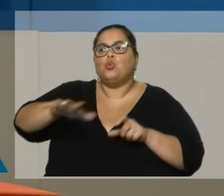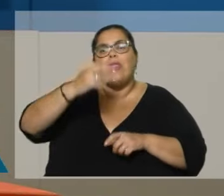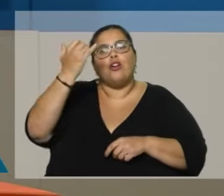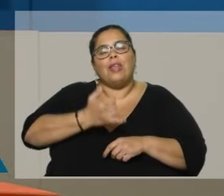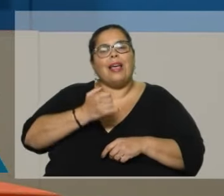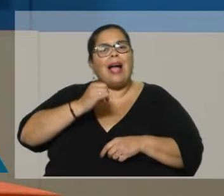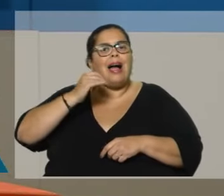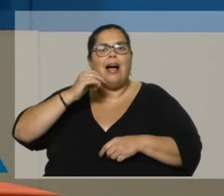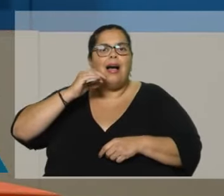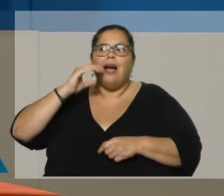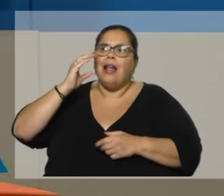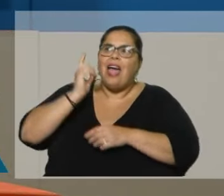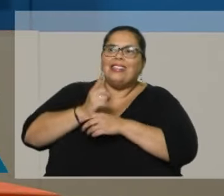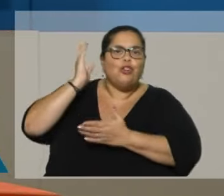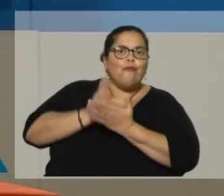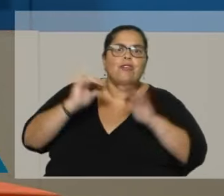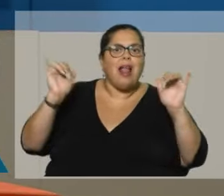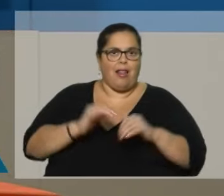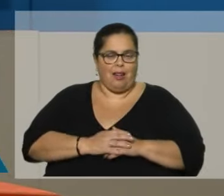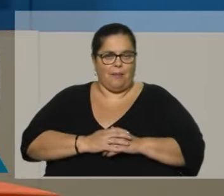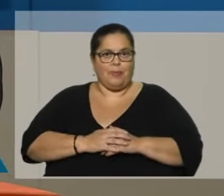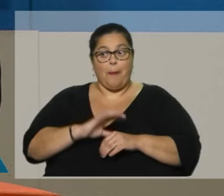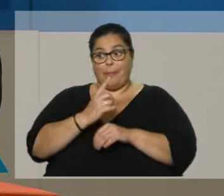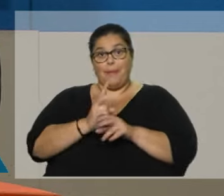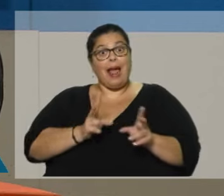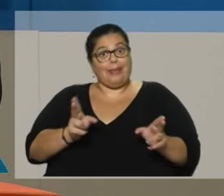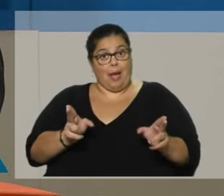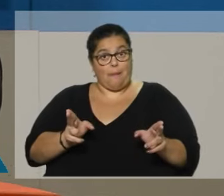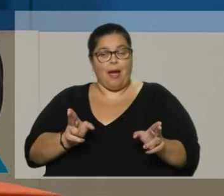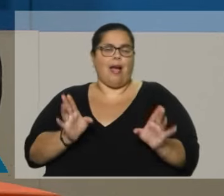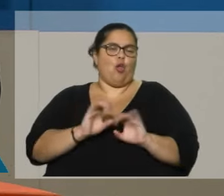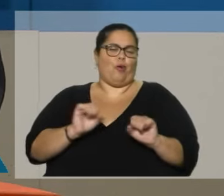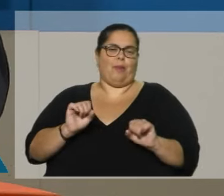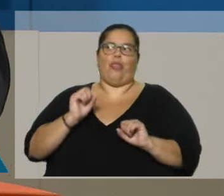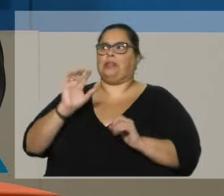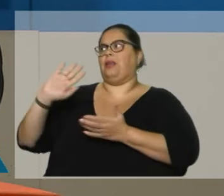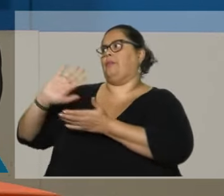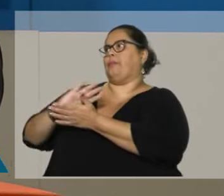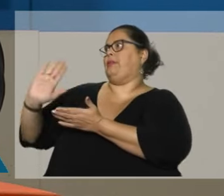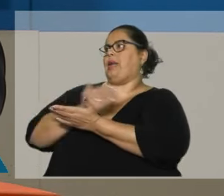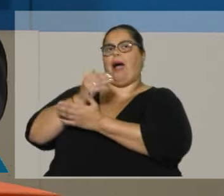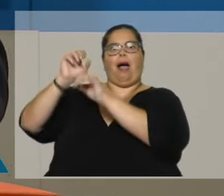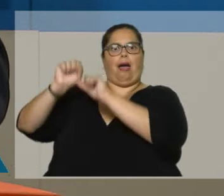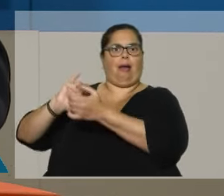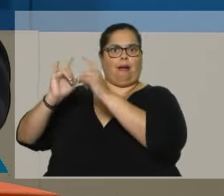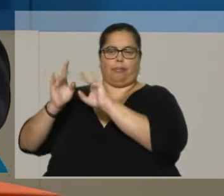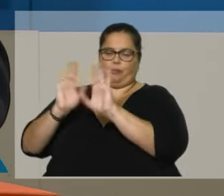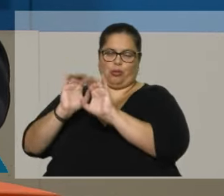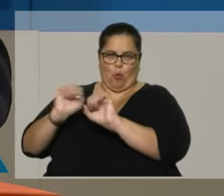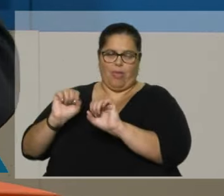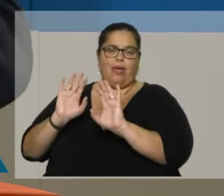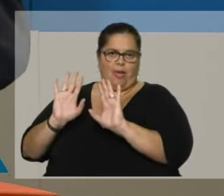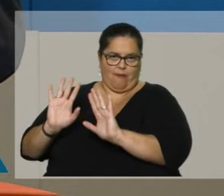En una primera etapa sería ilógico plantear esto. Tiene que haber un periodo de maduración,